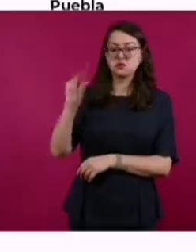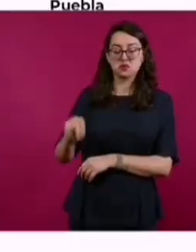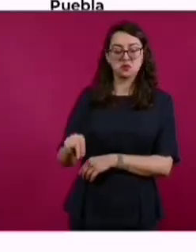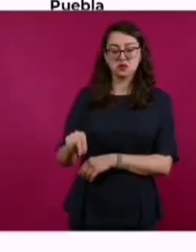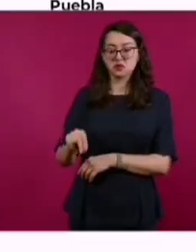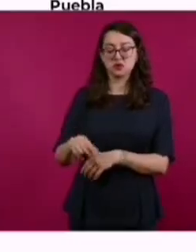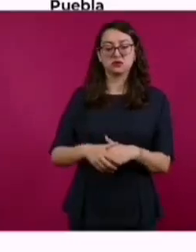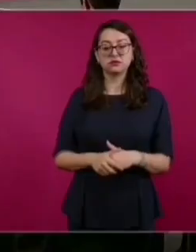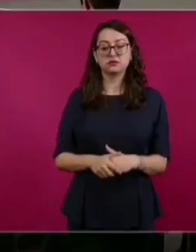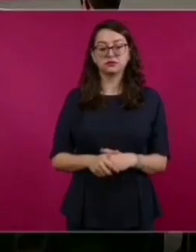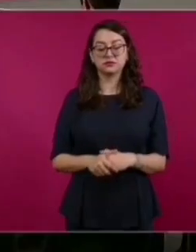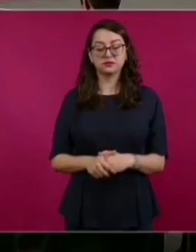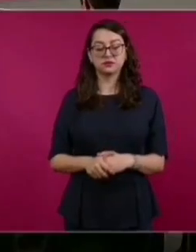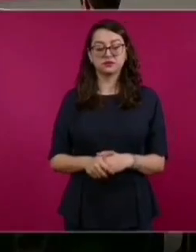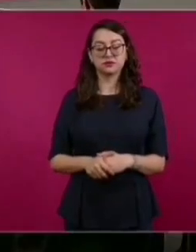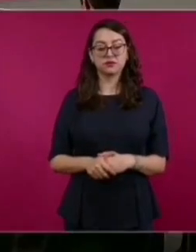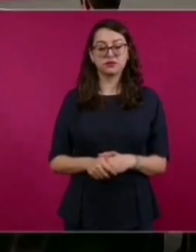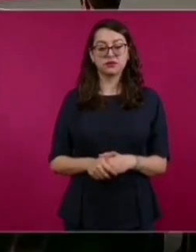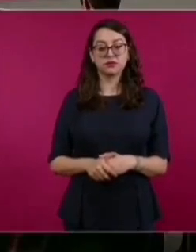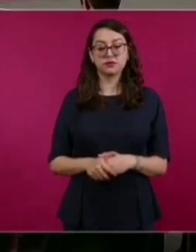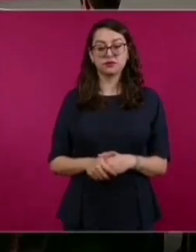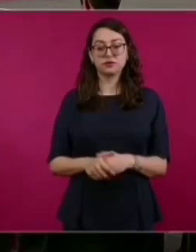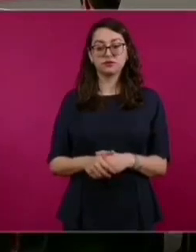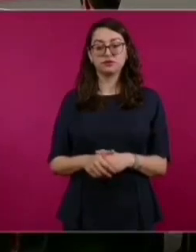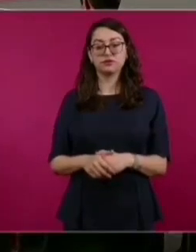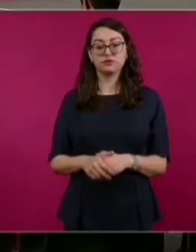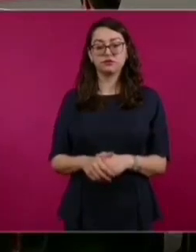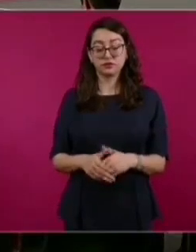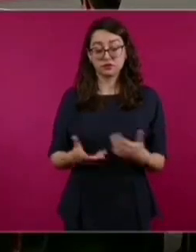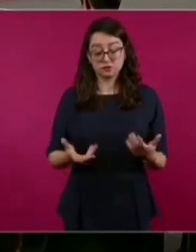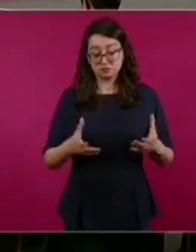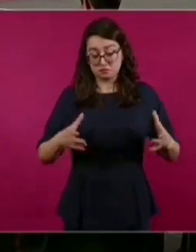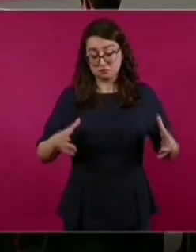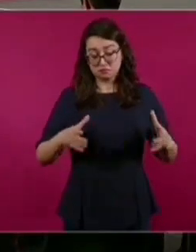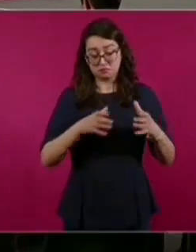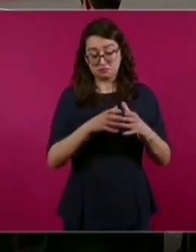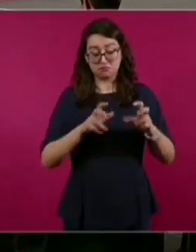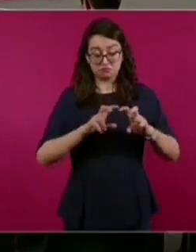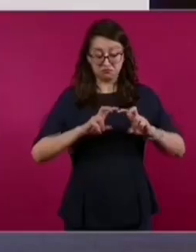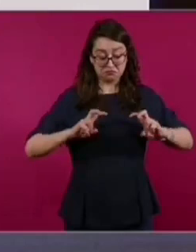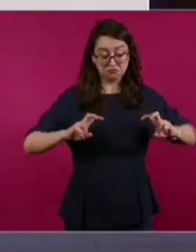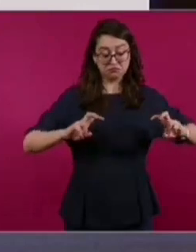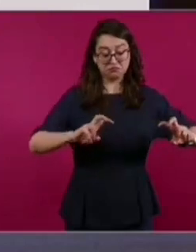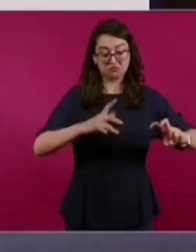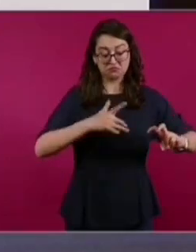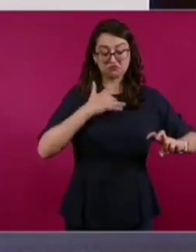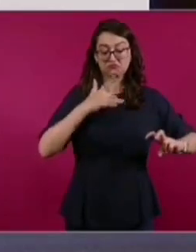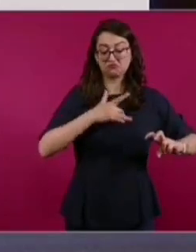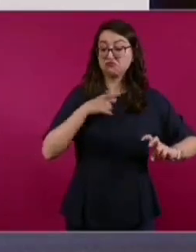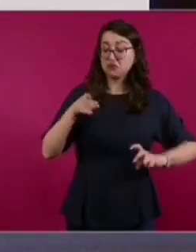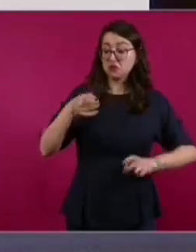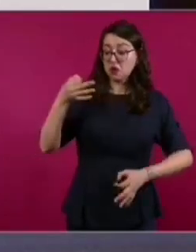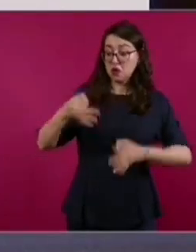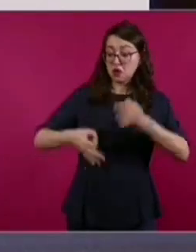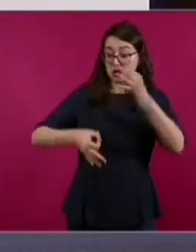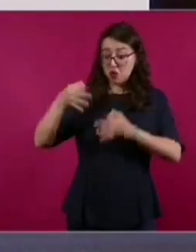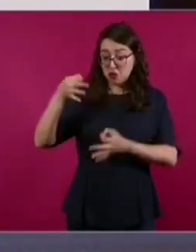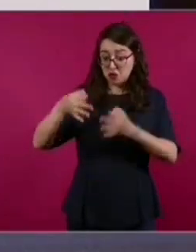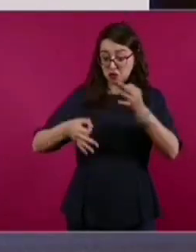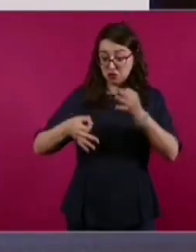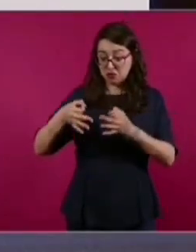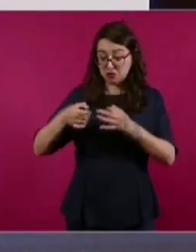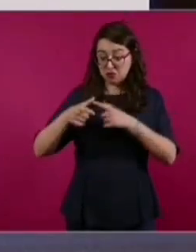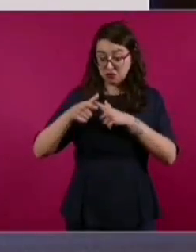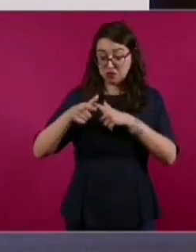decretada el 27 de junio del 2023. De acuerdo con el colegiado, la negativa de darle trámite a su solicitud